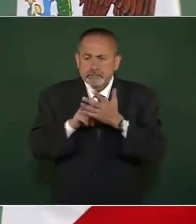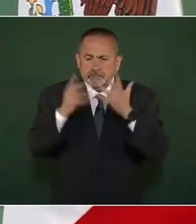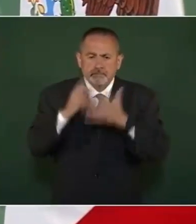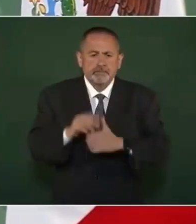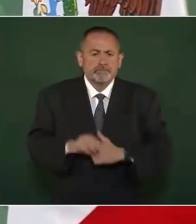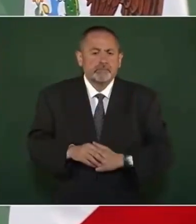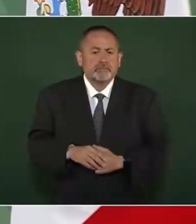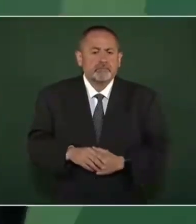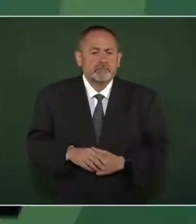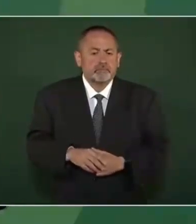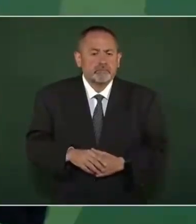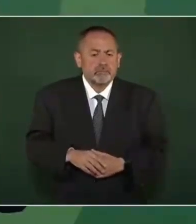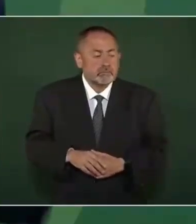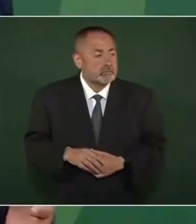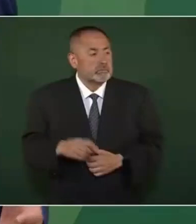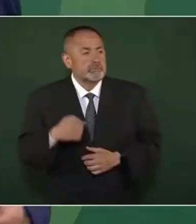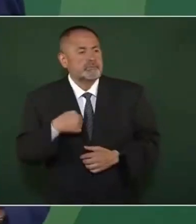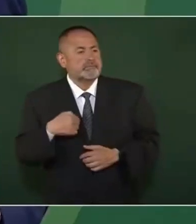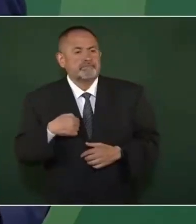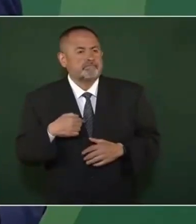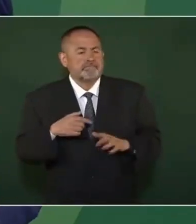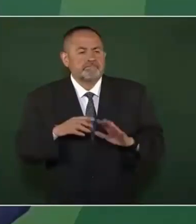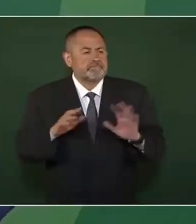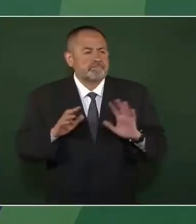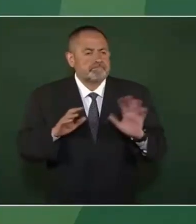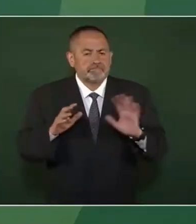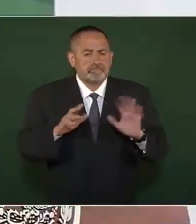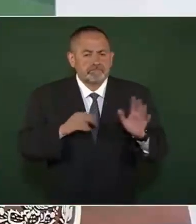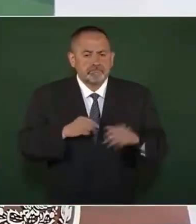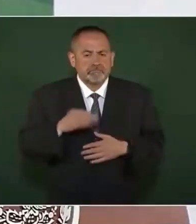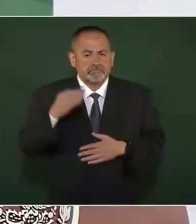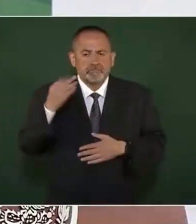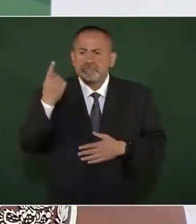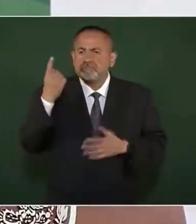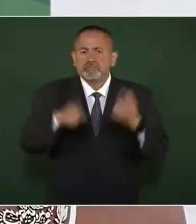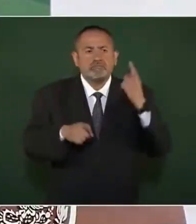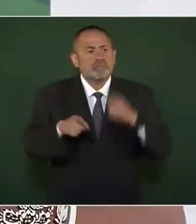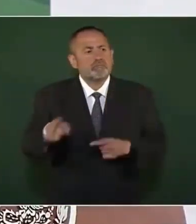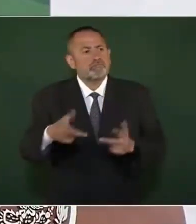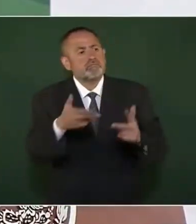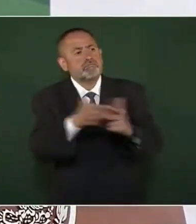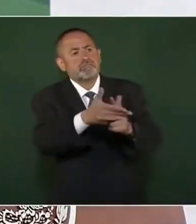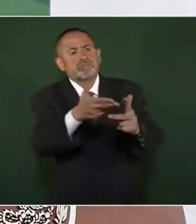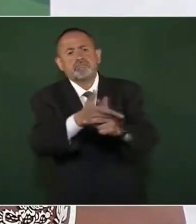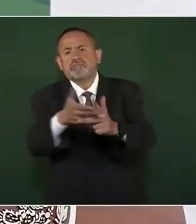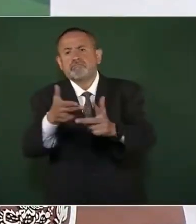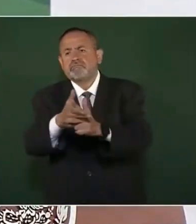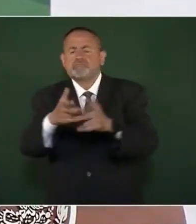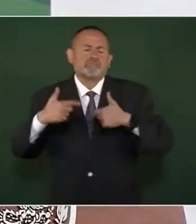es que yo no estaría dispuesto a mandar a matar a nadie